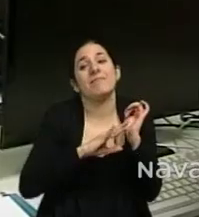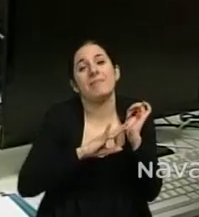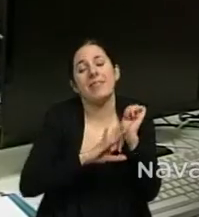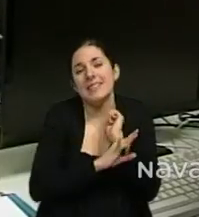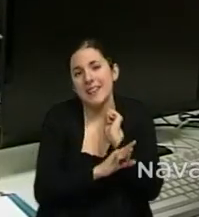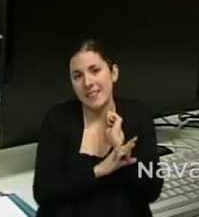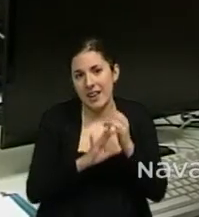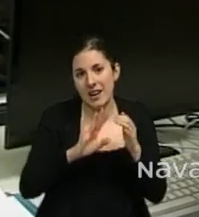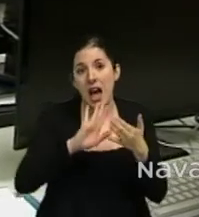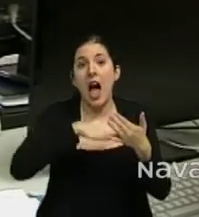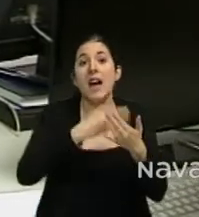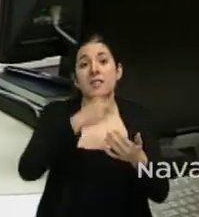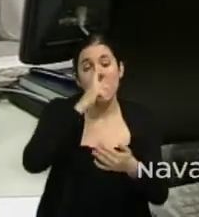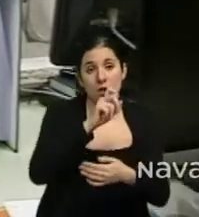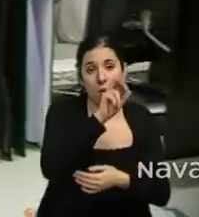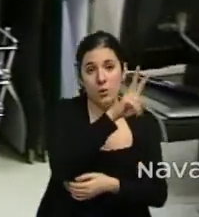2014, hasta el año que viene,